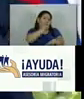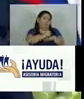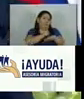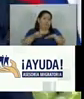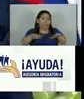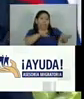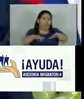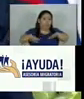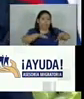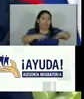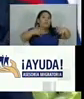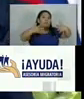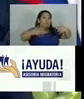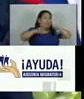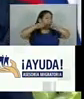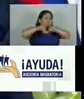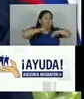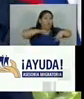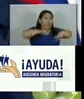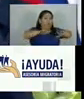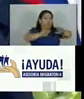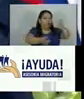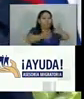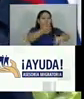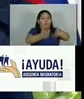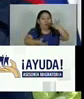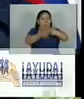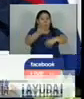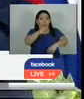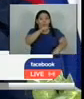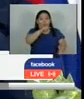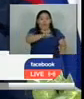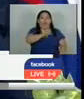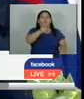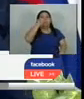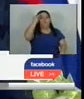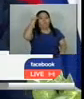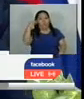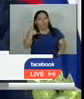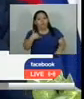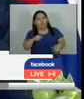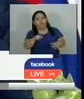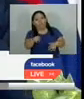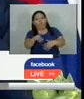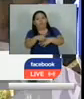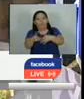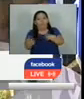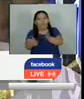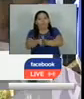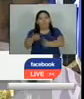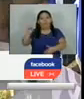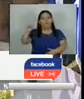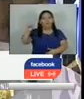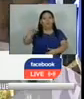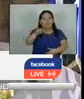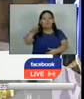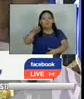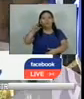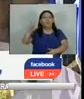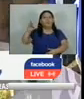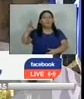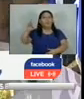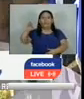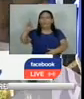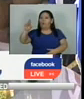un terremoto y luego arrasada por un incendio la primera secretaria del parlamento la diputada sandinista Lorna